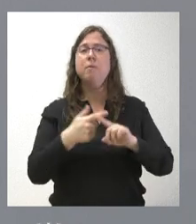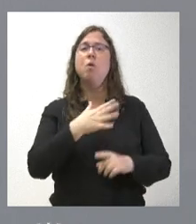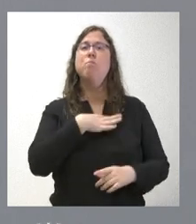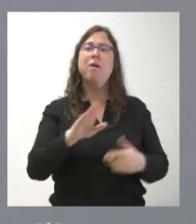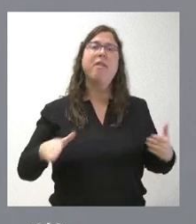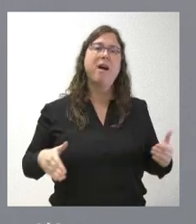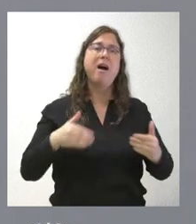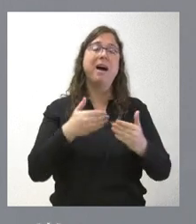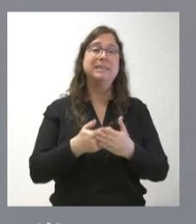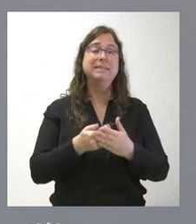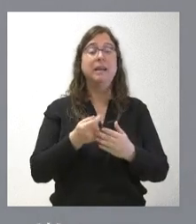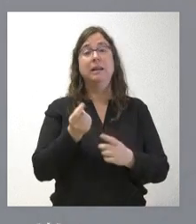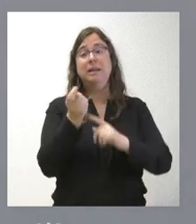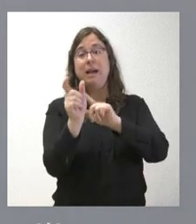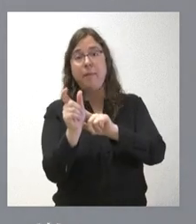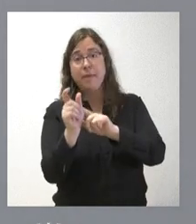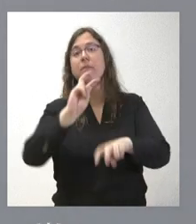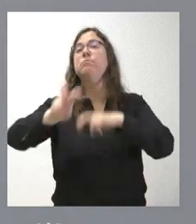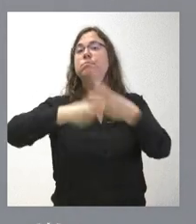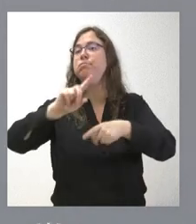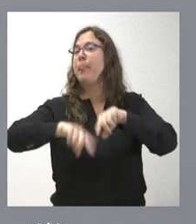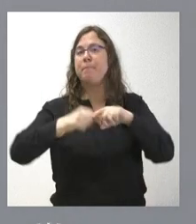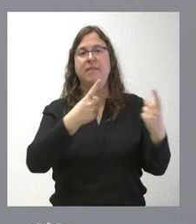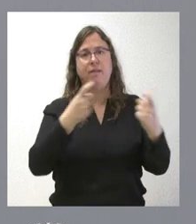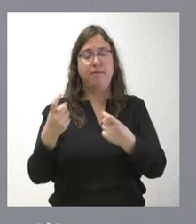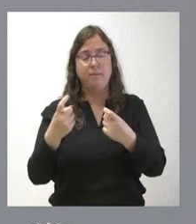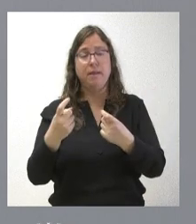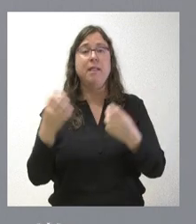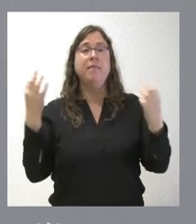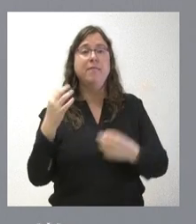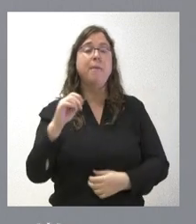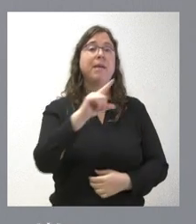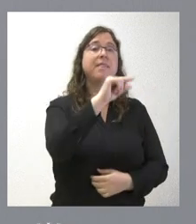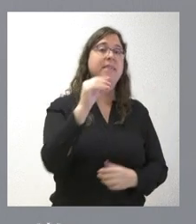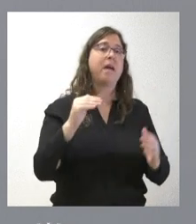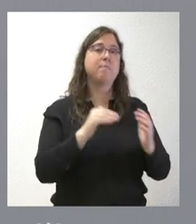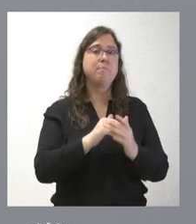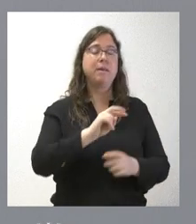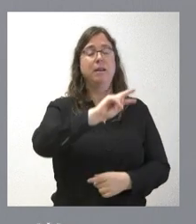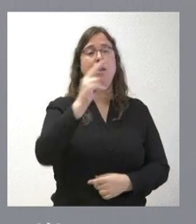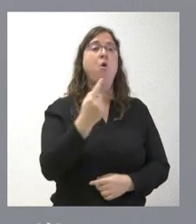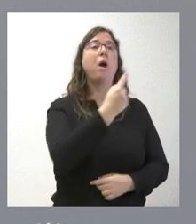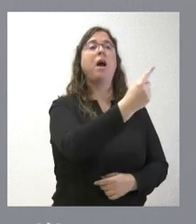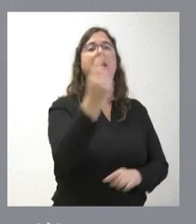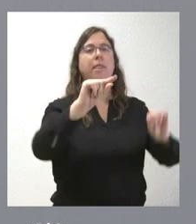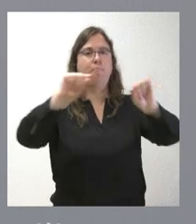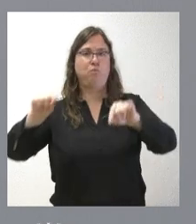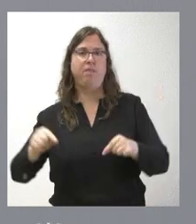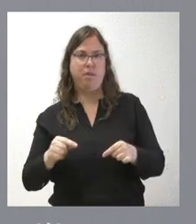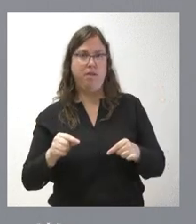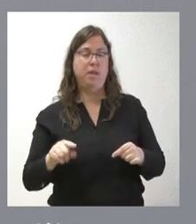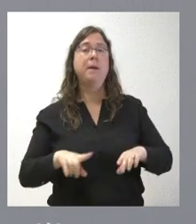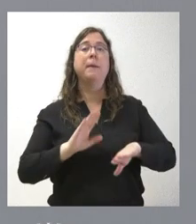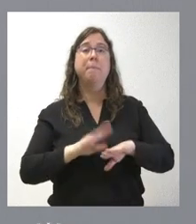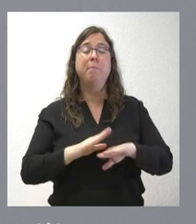incluso actualizar esta cifra en función de las necesidades. Va a corresponder a 100.000 euros para cada una de las provincias de Castilla y León, para